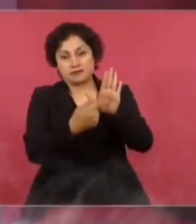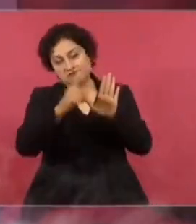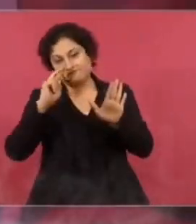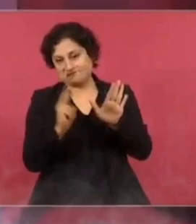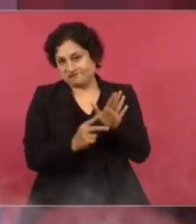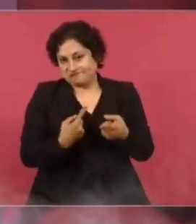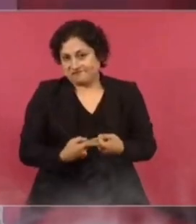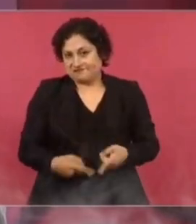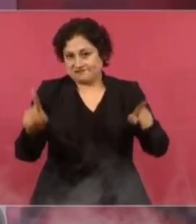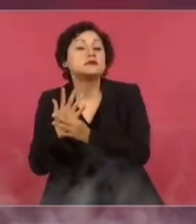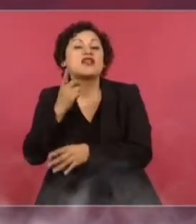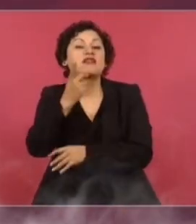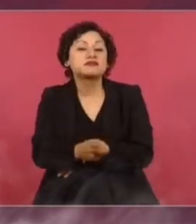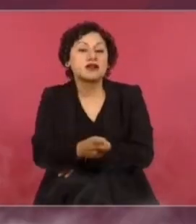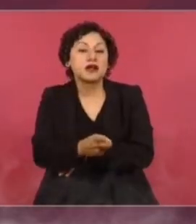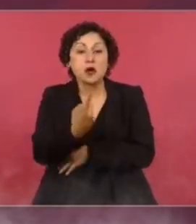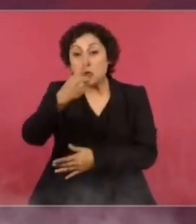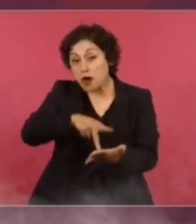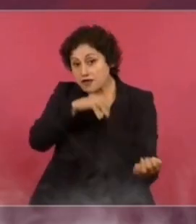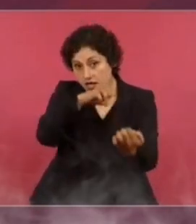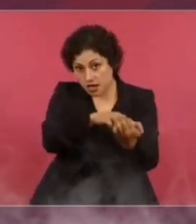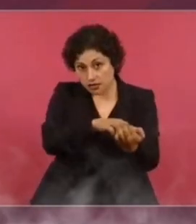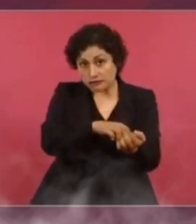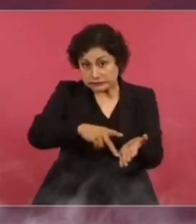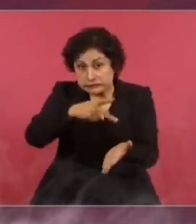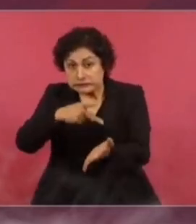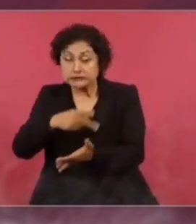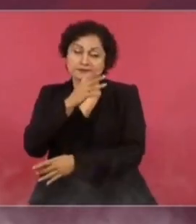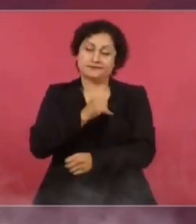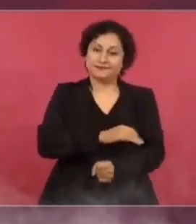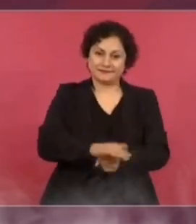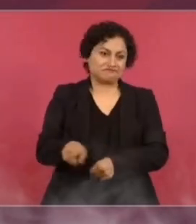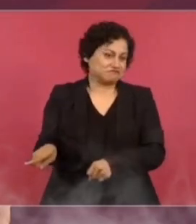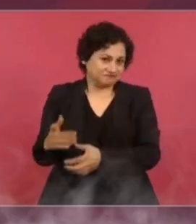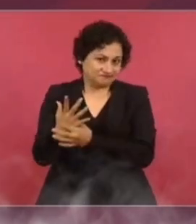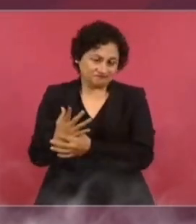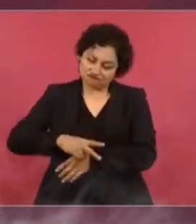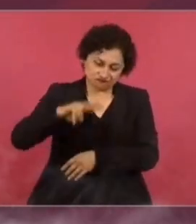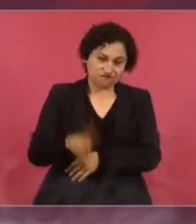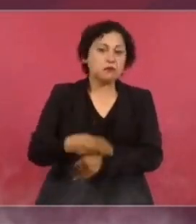Además, hay más politización. Y sobre todo, hay más apertura.